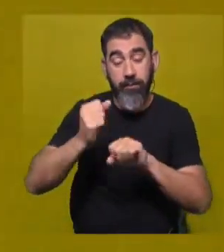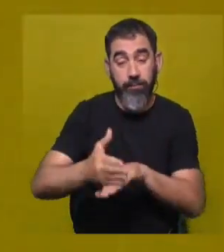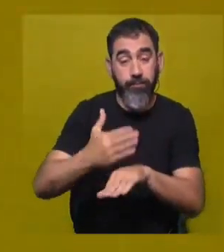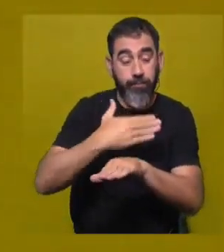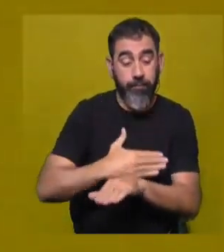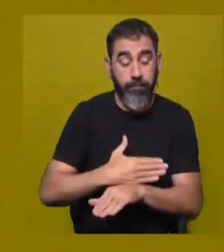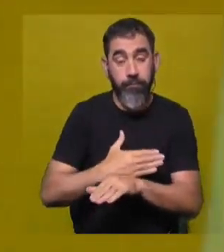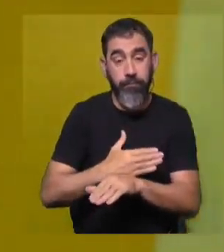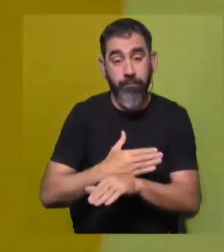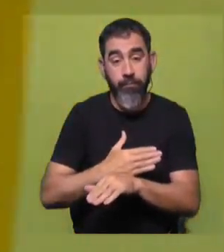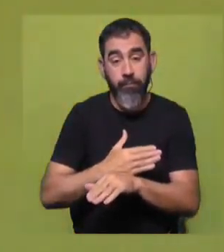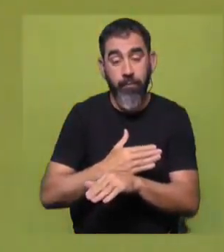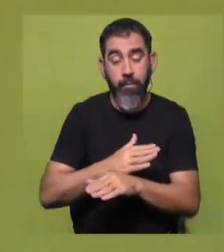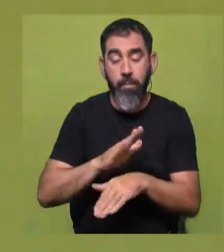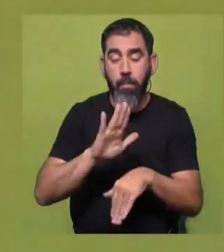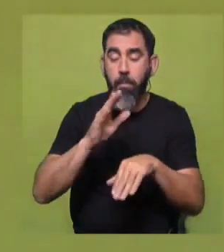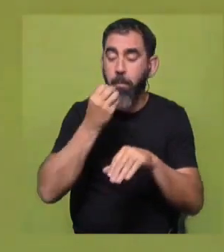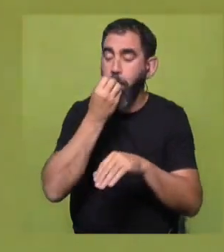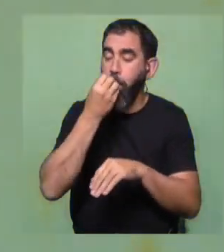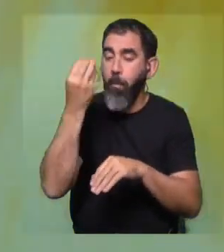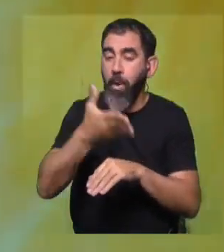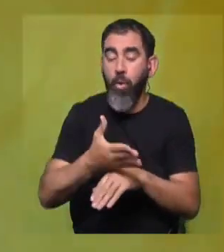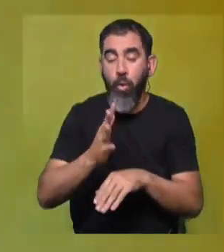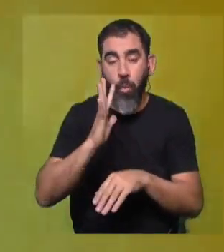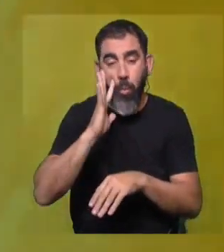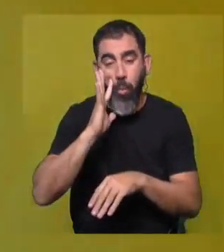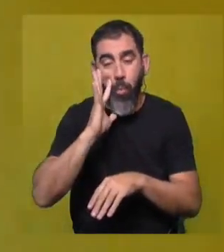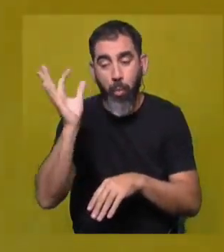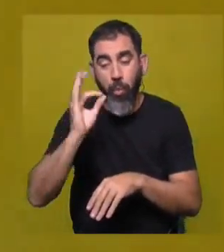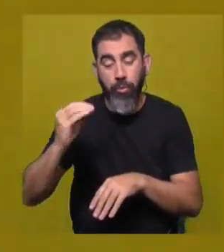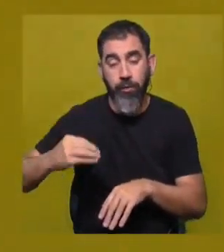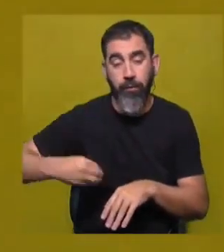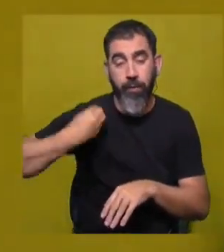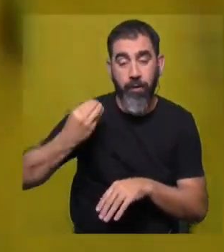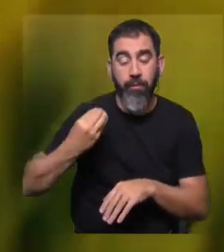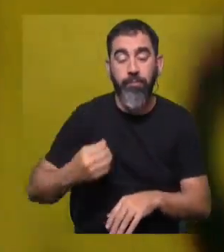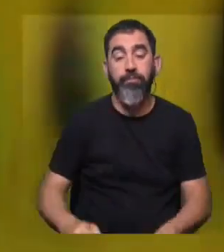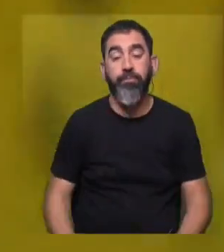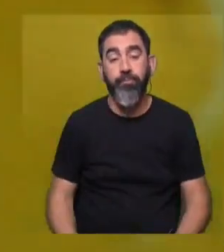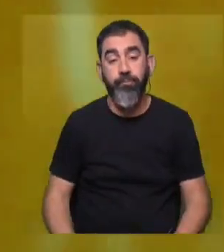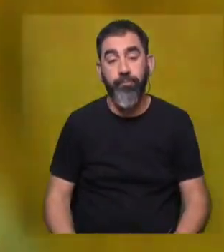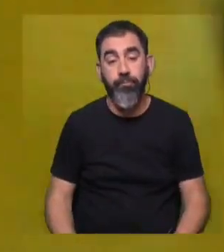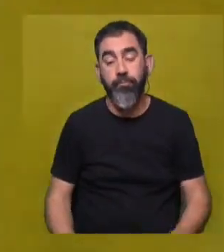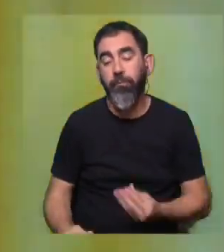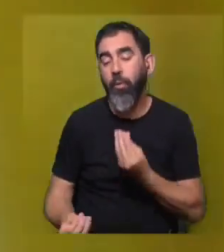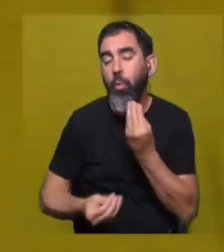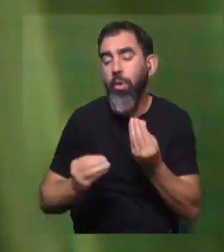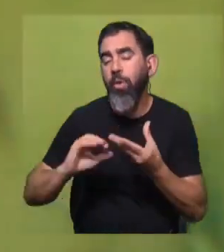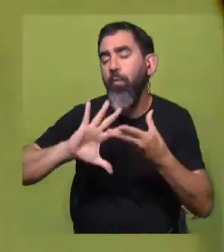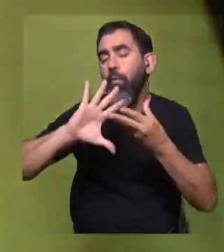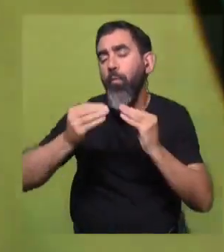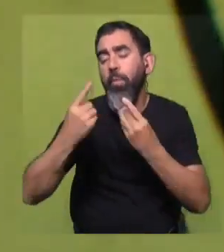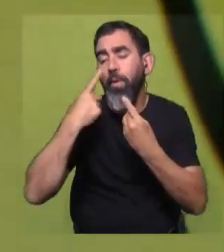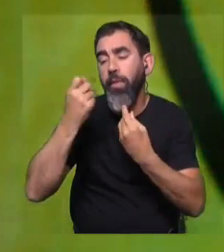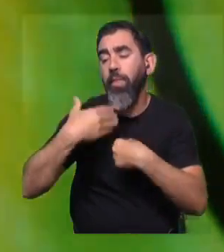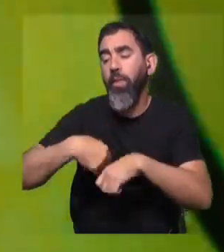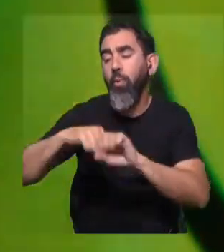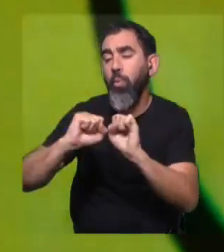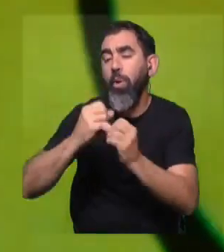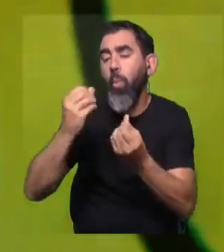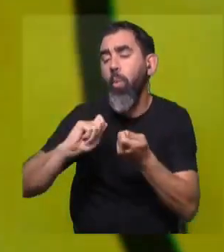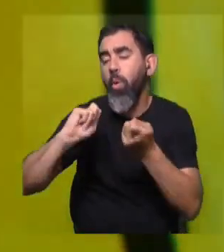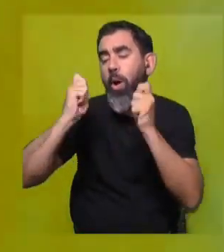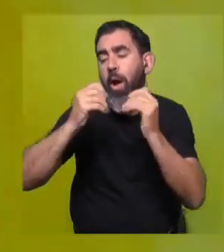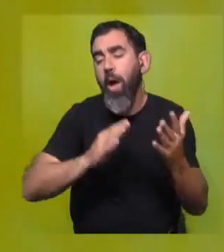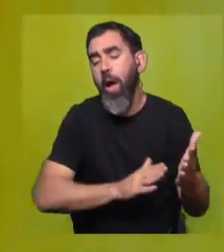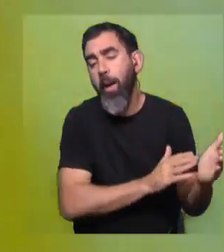tiempo aumenta notablemente las posibilidades de sobrevida y de buen tratamiento. ¿Cuáles son las herramientas de detección? ¿Cómo ha cambiado